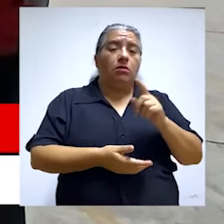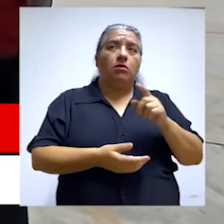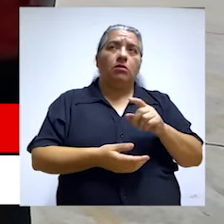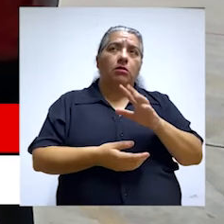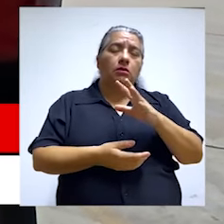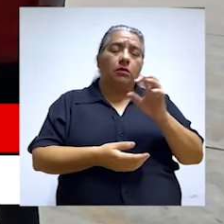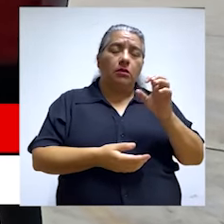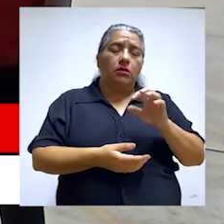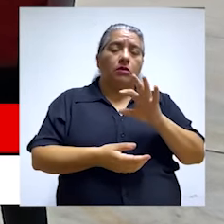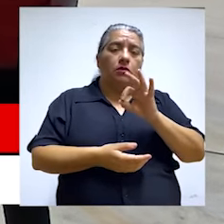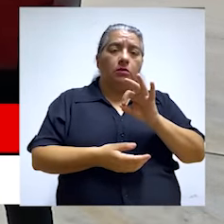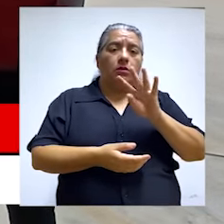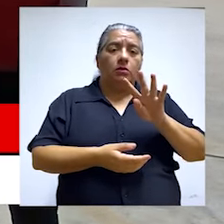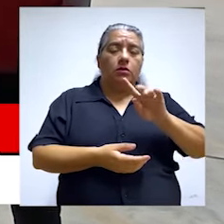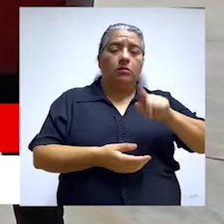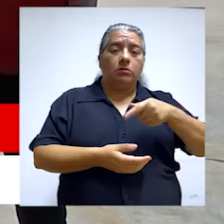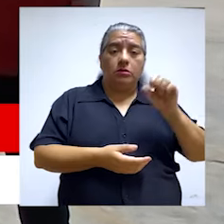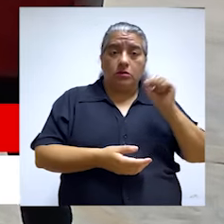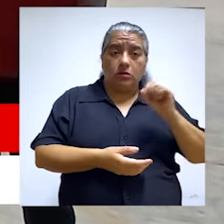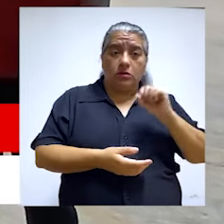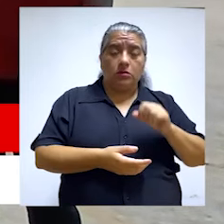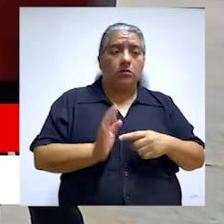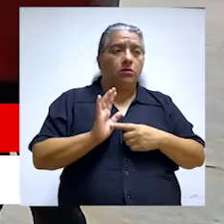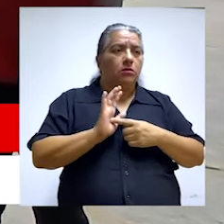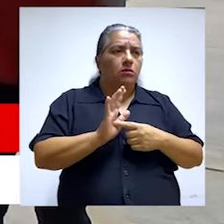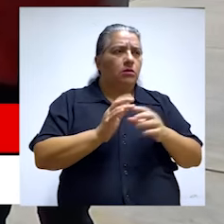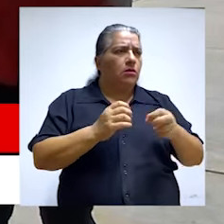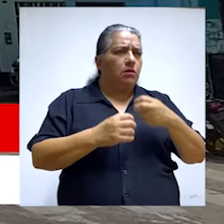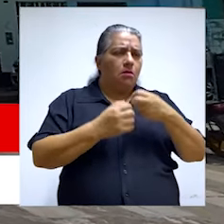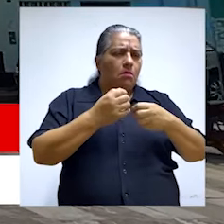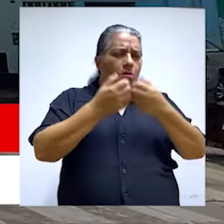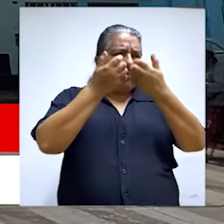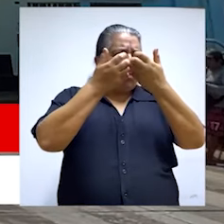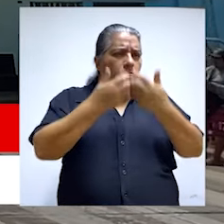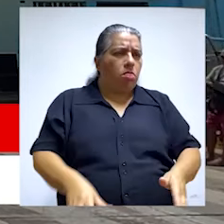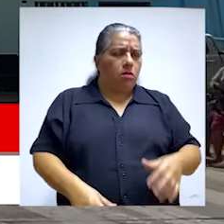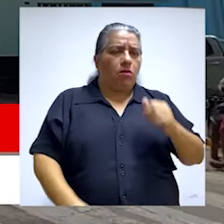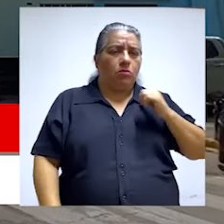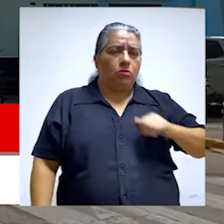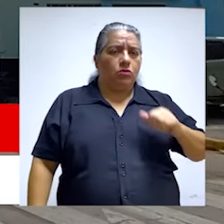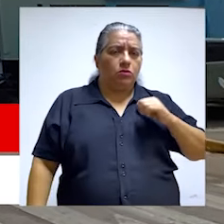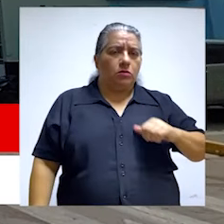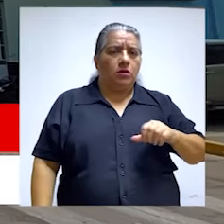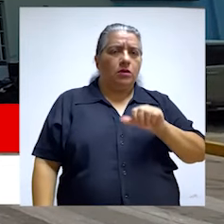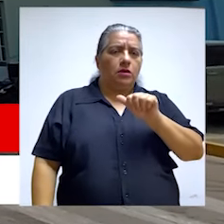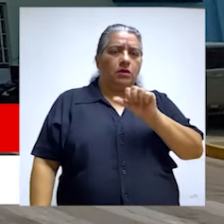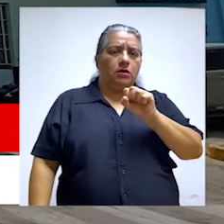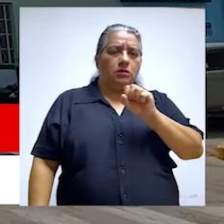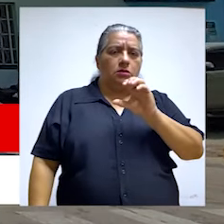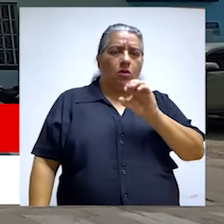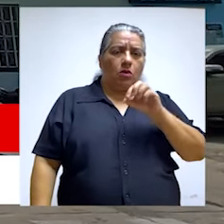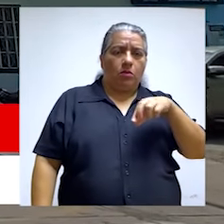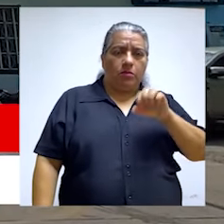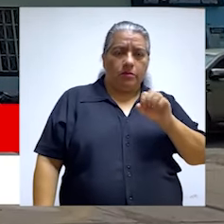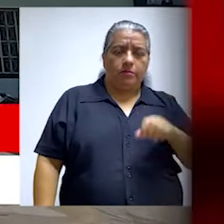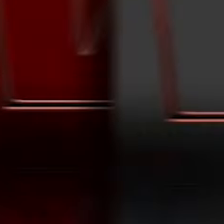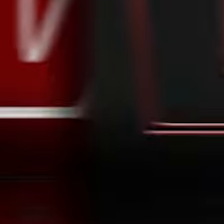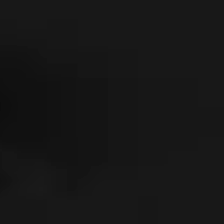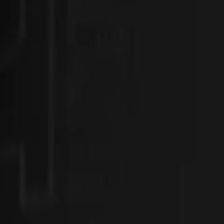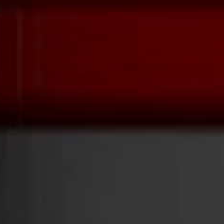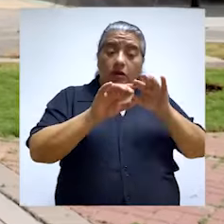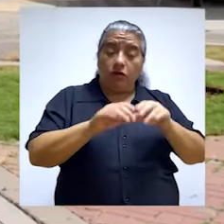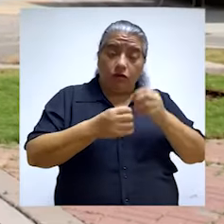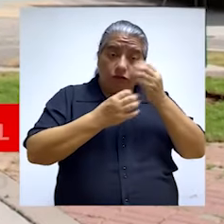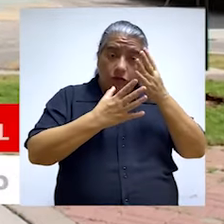no fue cobrado al contratista asciende a 594 mil soles y representa un perjuicio económico para la Municipalidad Provincial de Ascope.